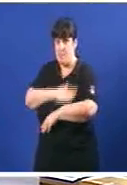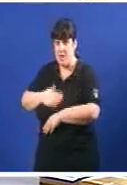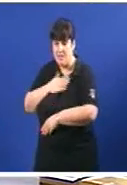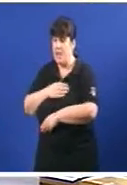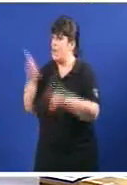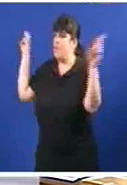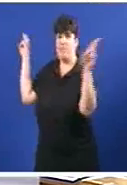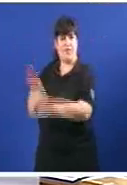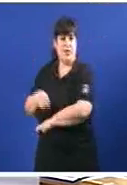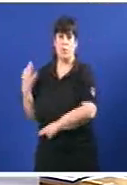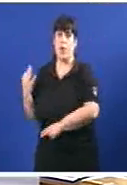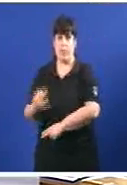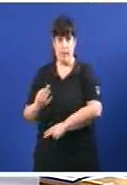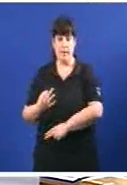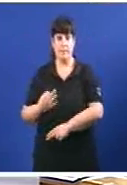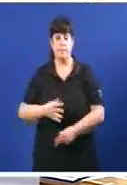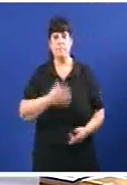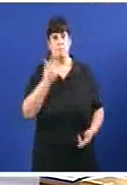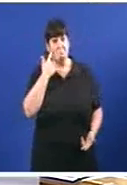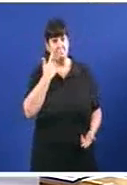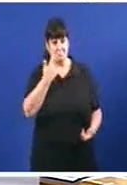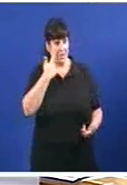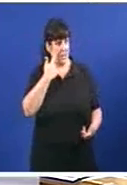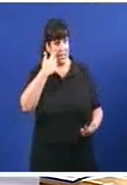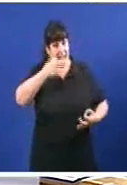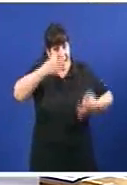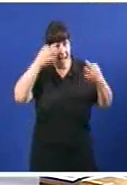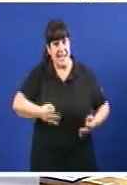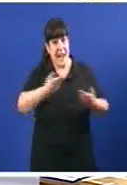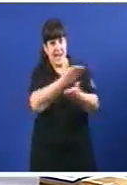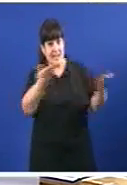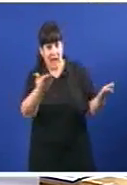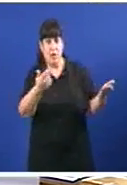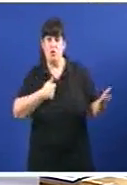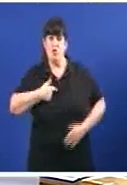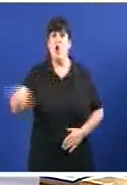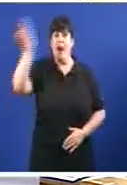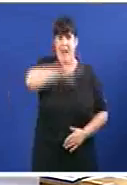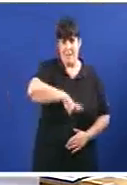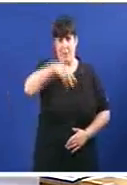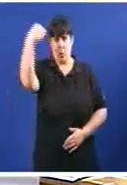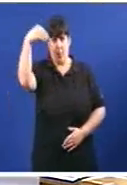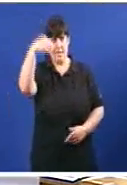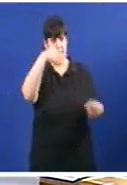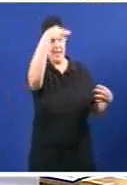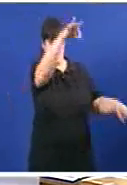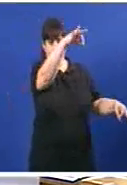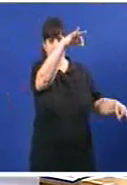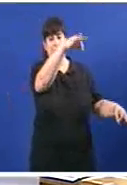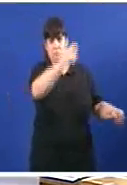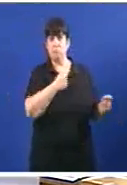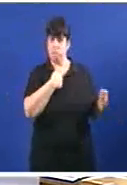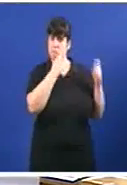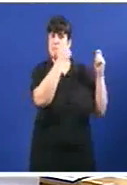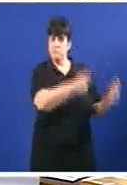señor Feijó, diante desta realidade, insisto, e vou entregarle isto a presidenta vai retirar estas cartas e vai cumplir